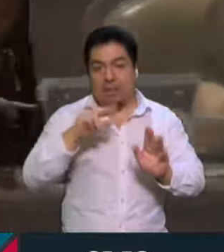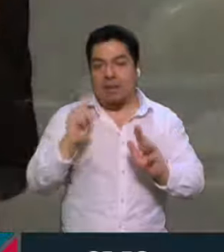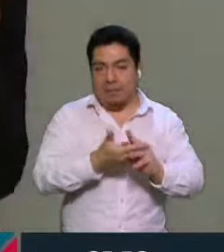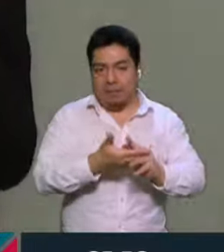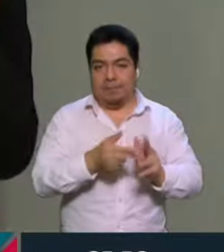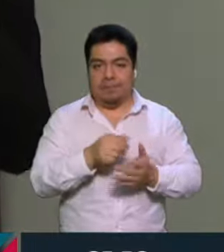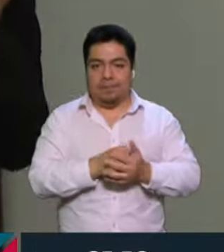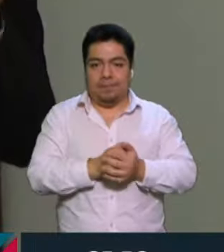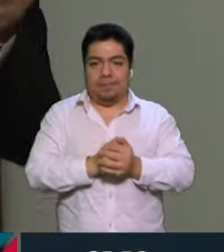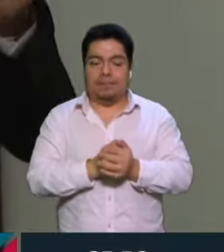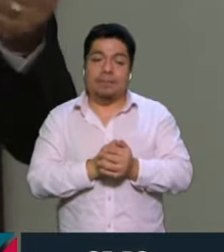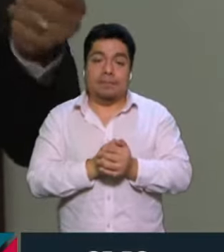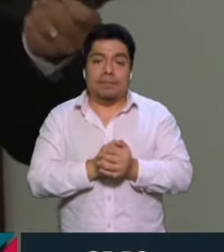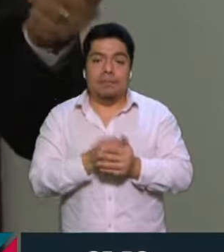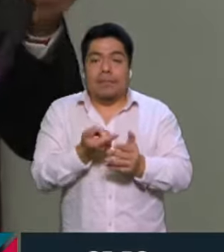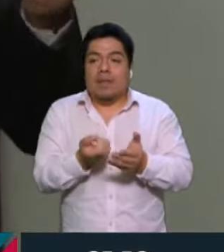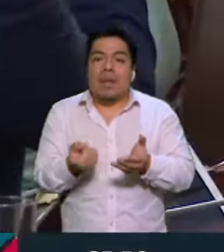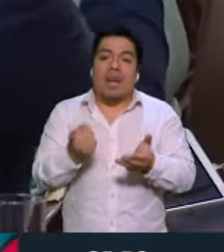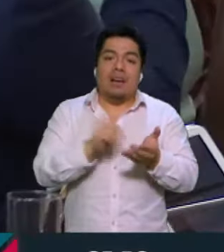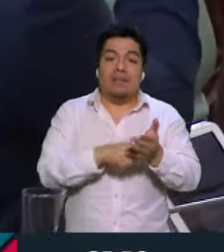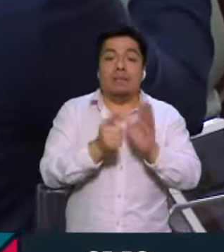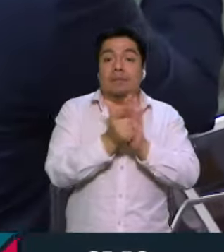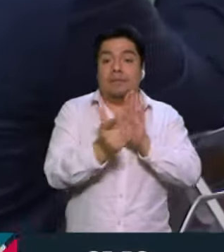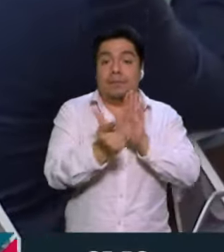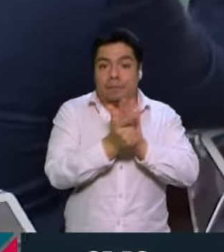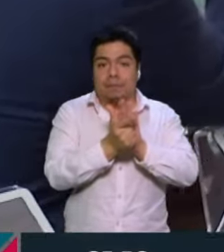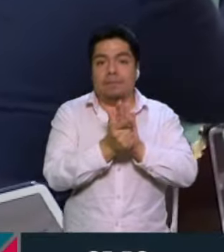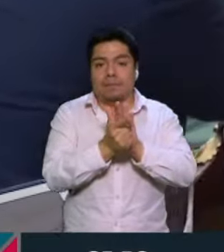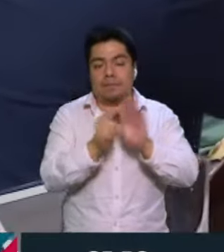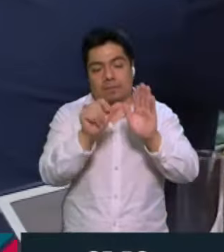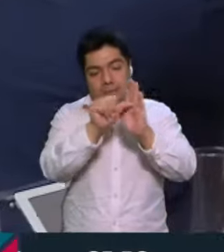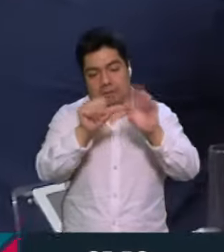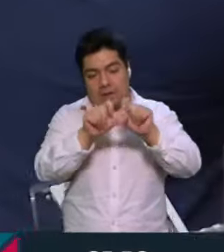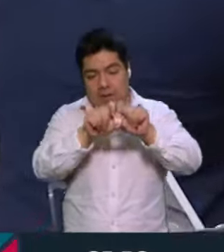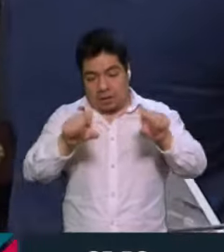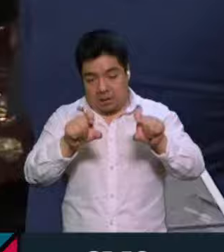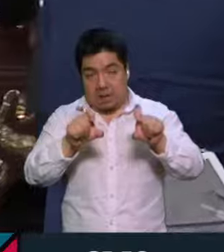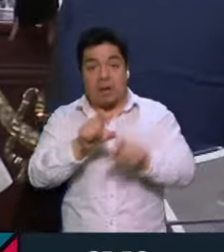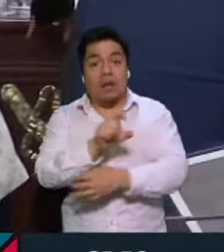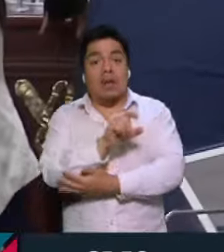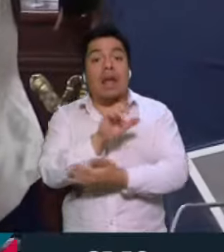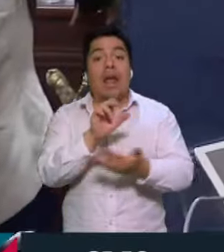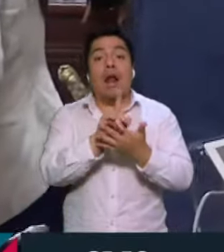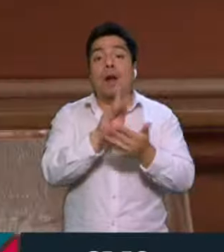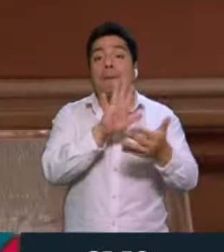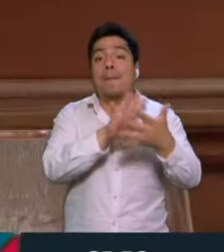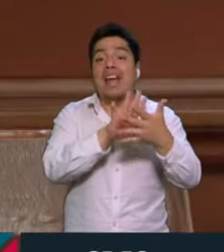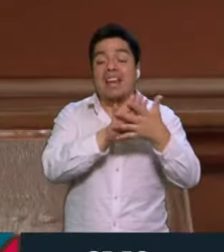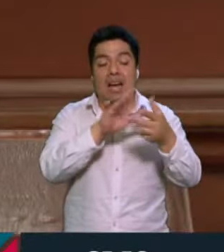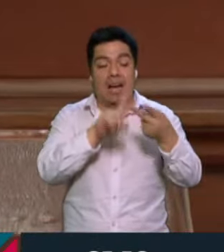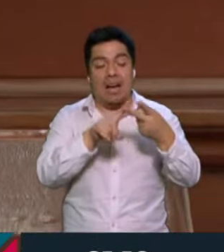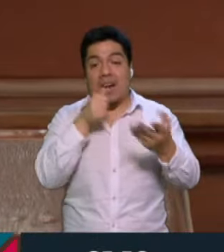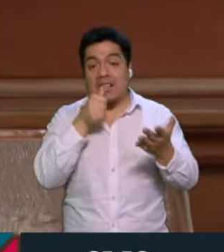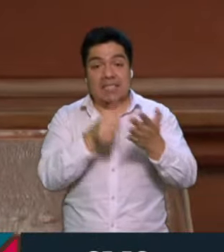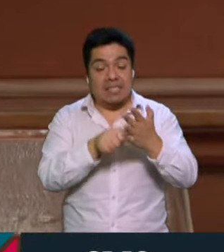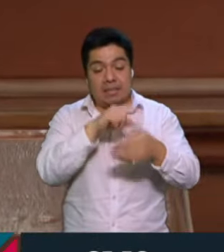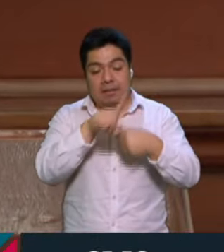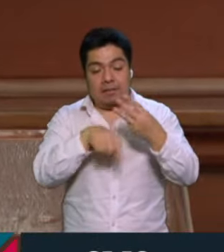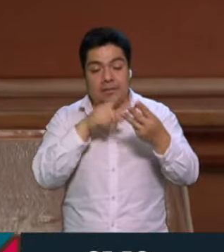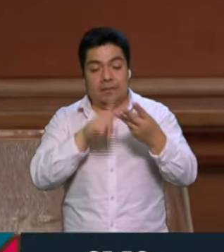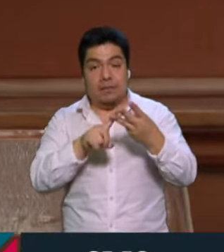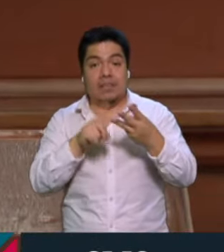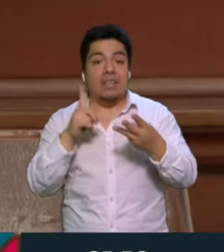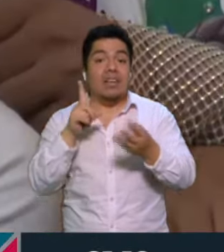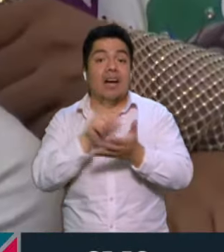Con la implementación de esta ley se legisla el Código Penal, el Código Civil, la Ley Orgánica de la Fiscalía,